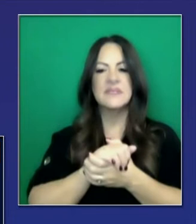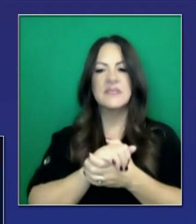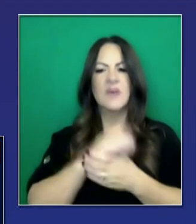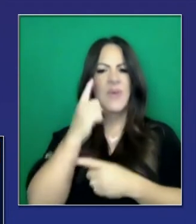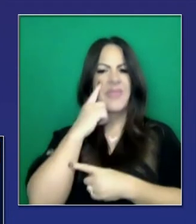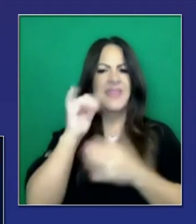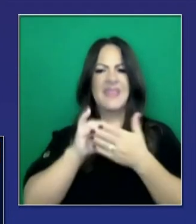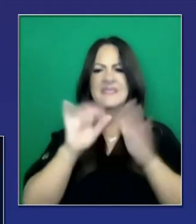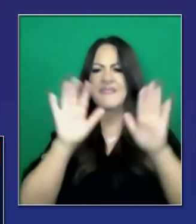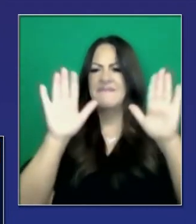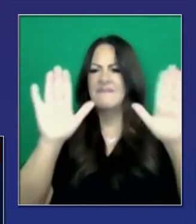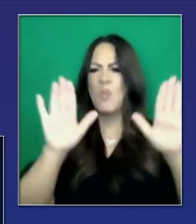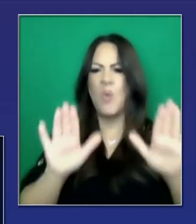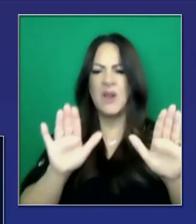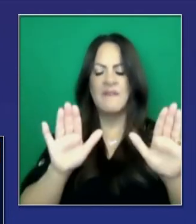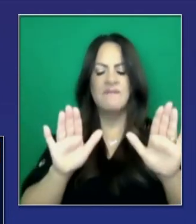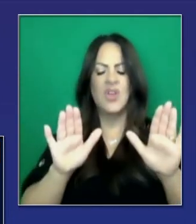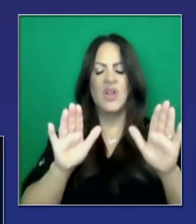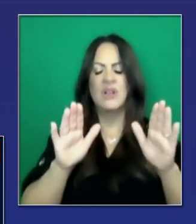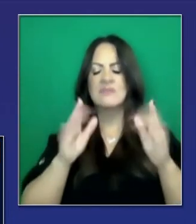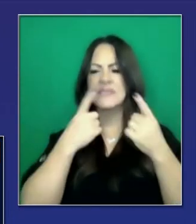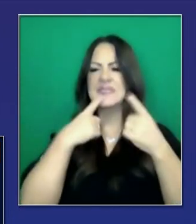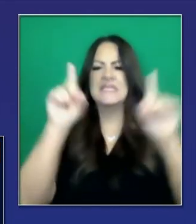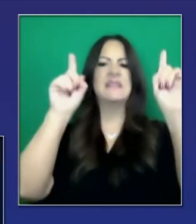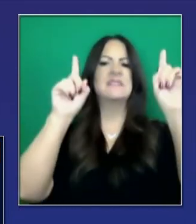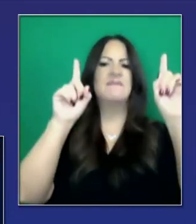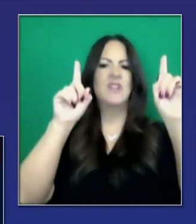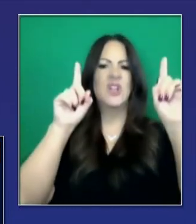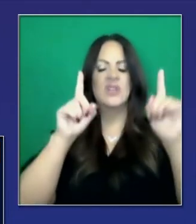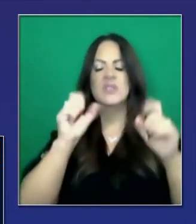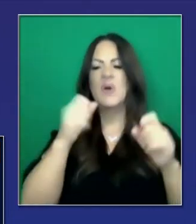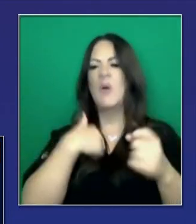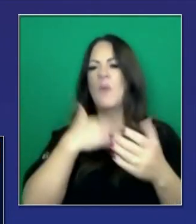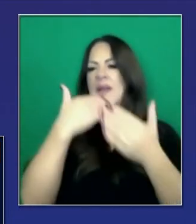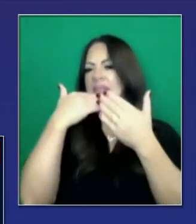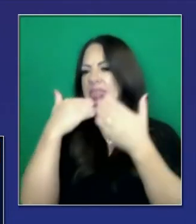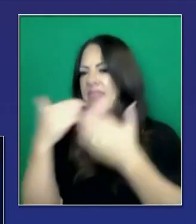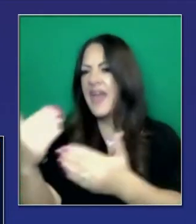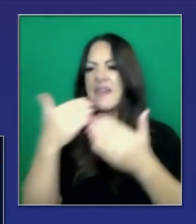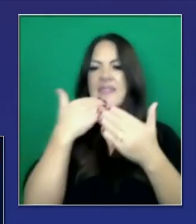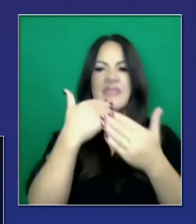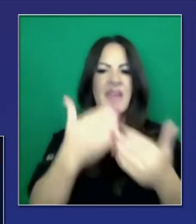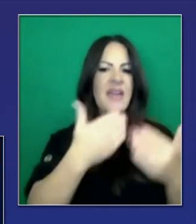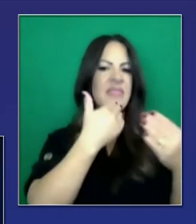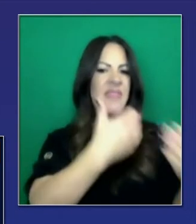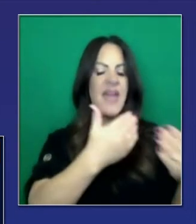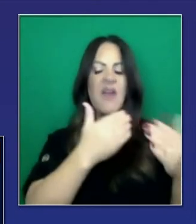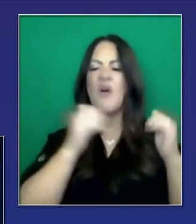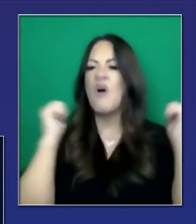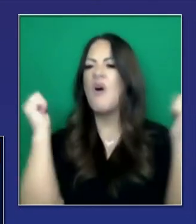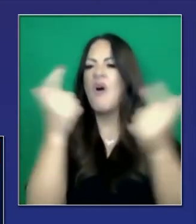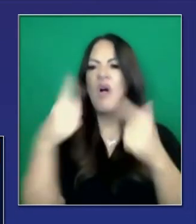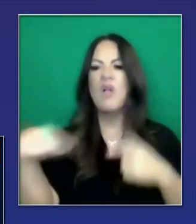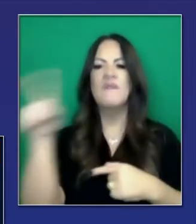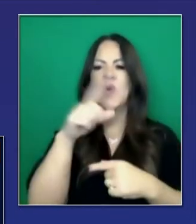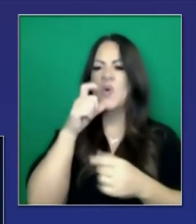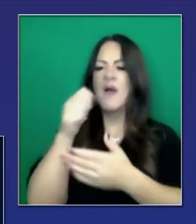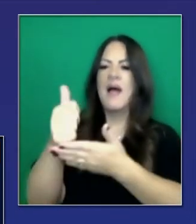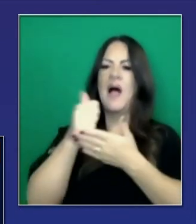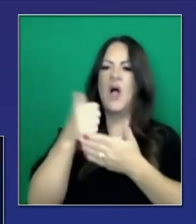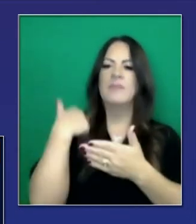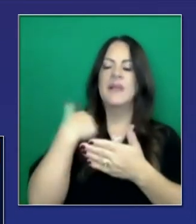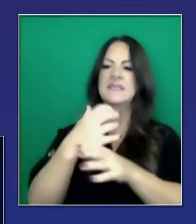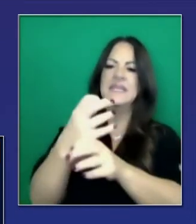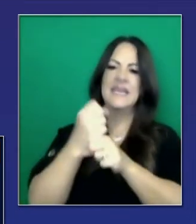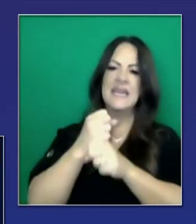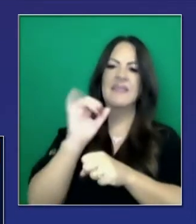Es extraordinario el éxito que hemos tenido. Quiero agradecer a todos con esta operación, la operación Warp Speed. Les agradezco a